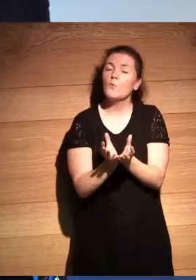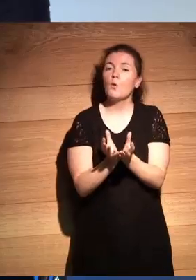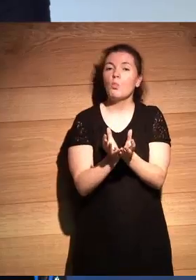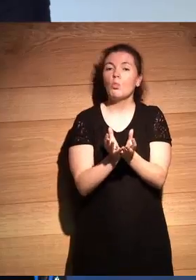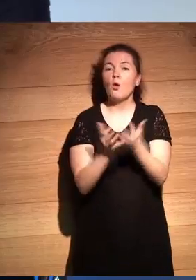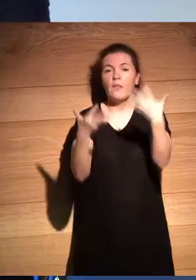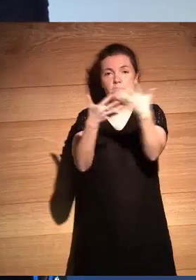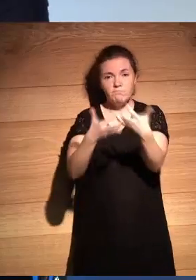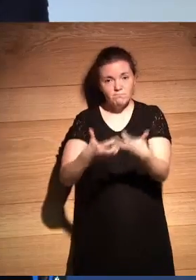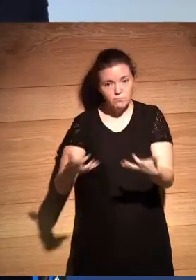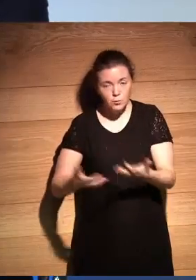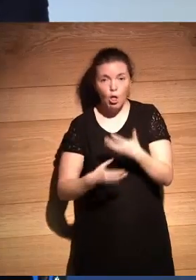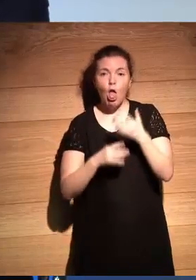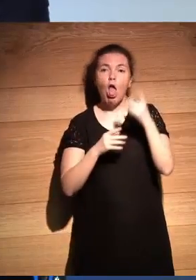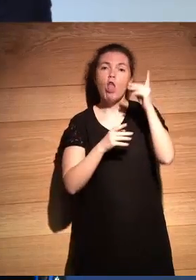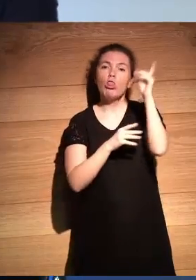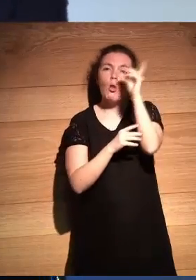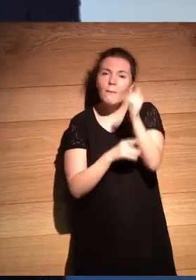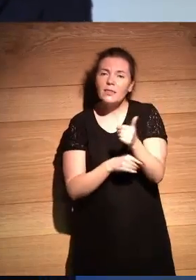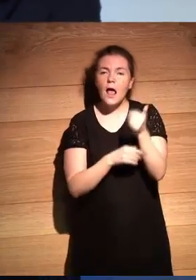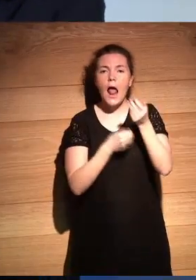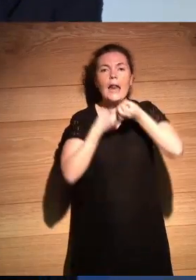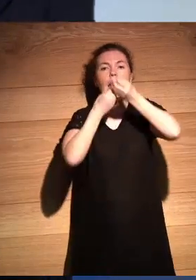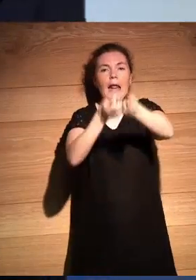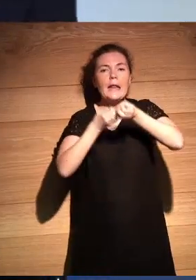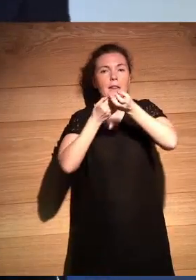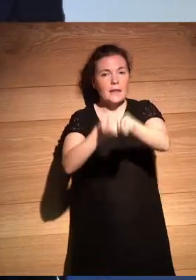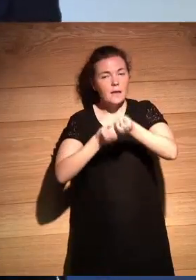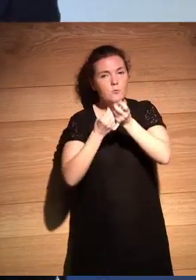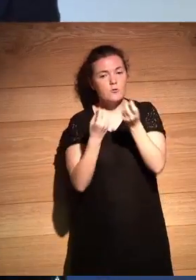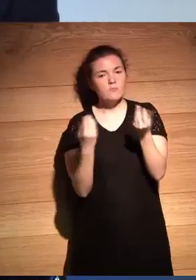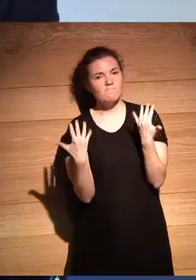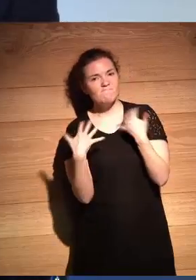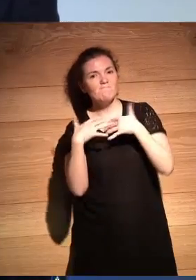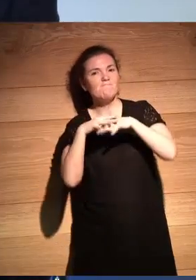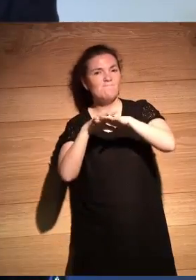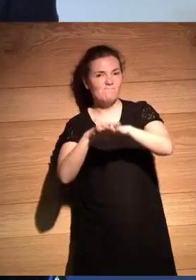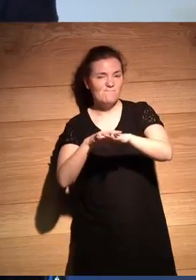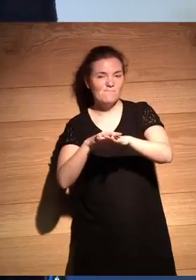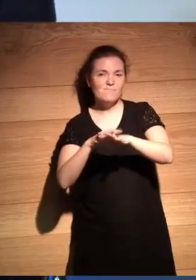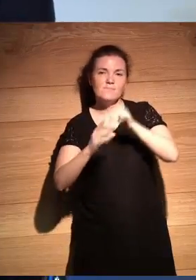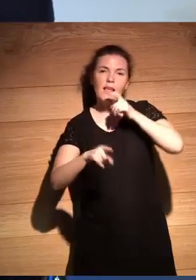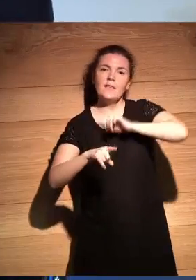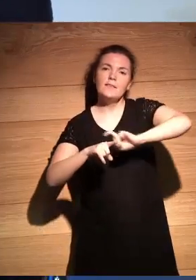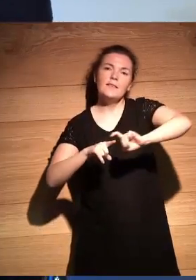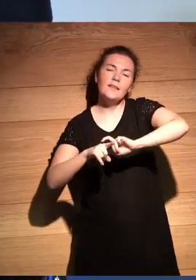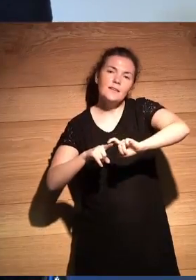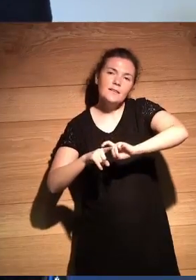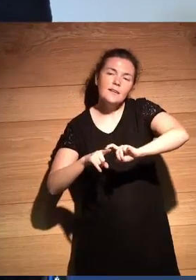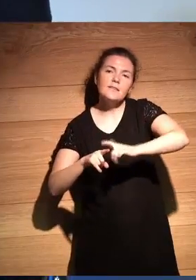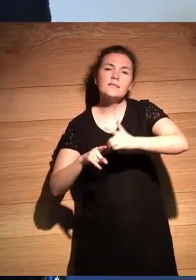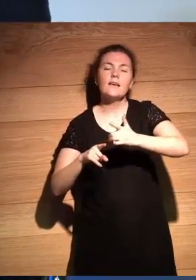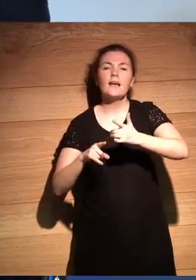narrativo documental creativo pues se integre con las características y